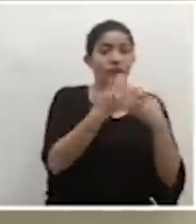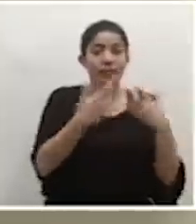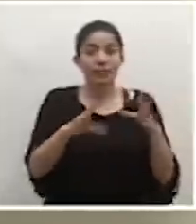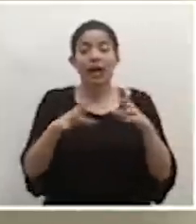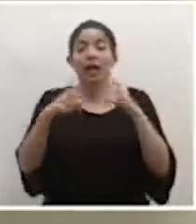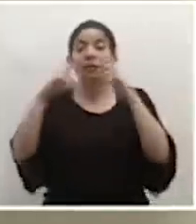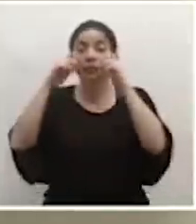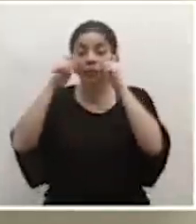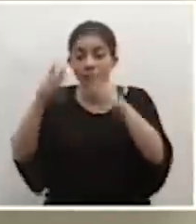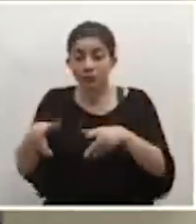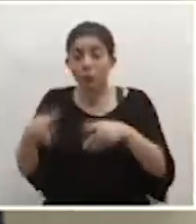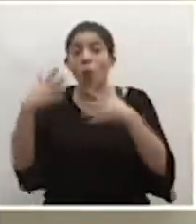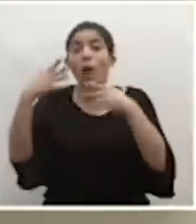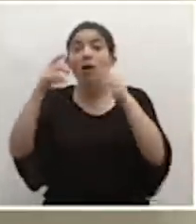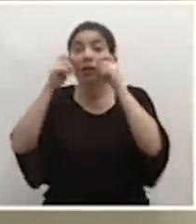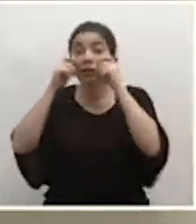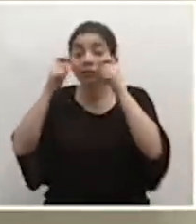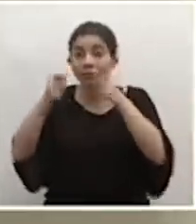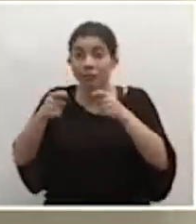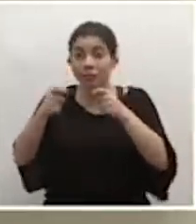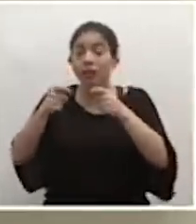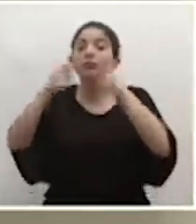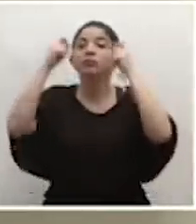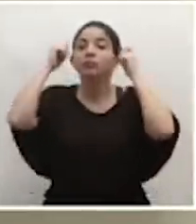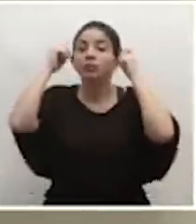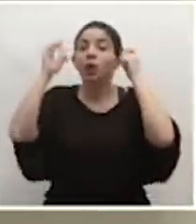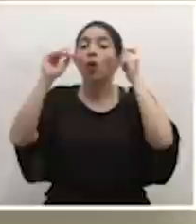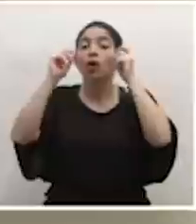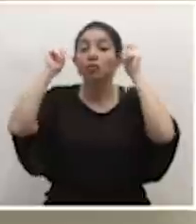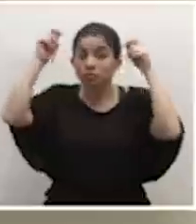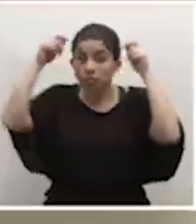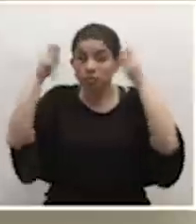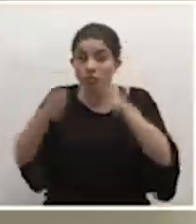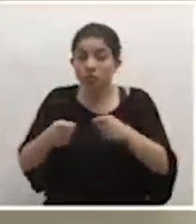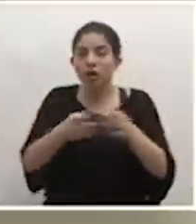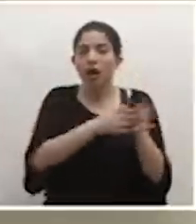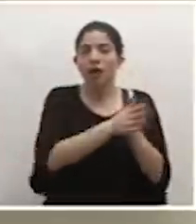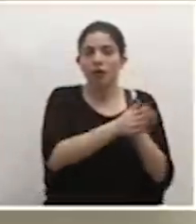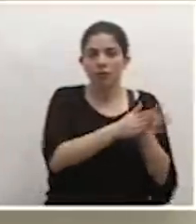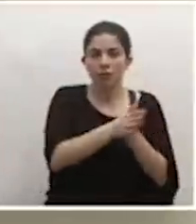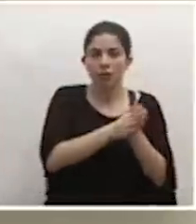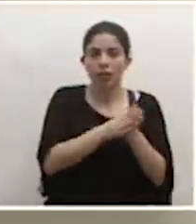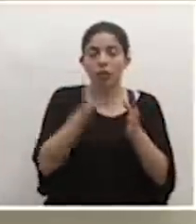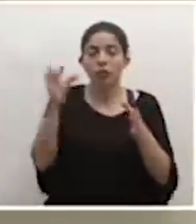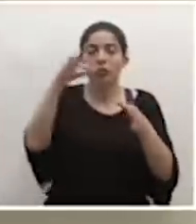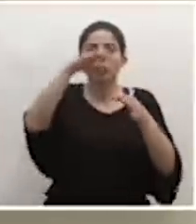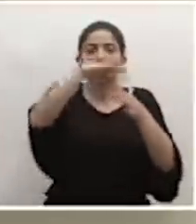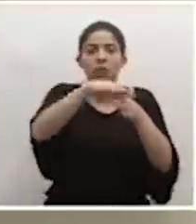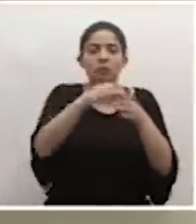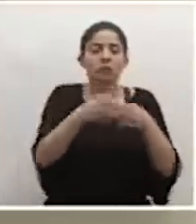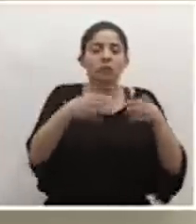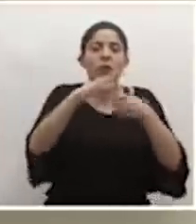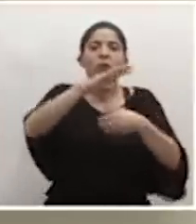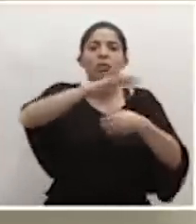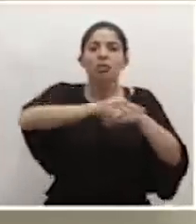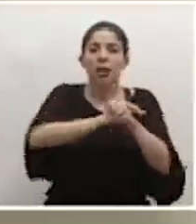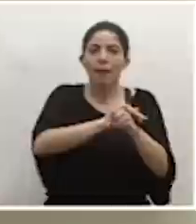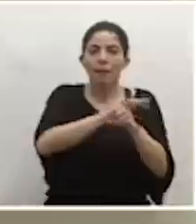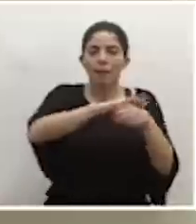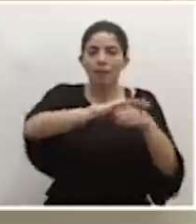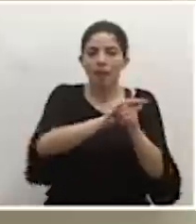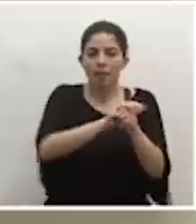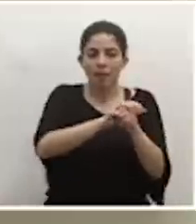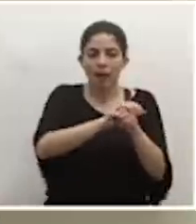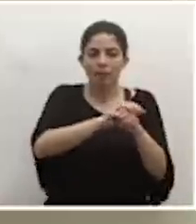retirársela también con todo el cuidado de las cintas de donde se ponen y disponerla en un recipiente con tapa, porque